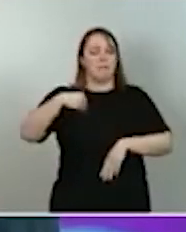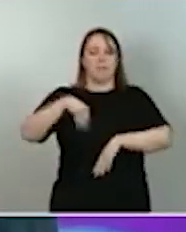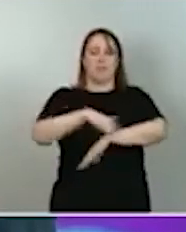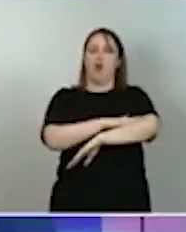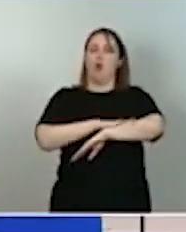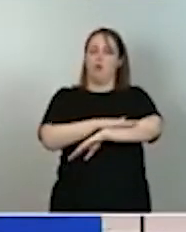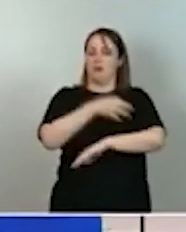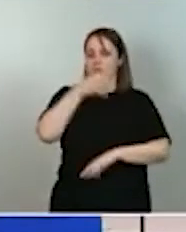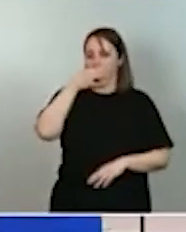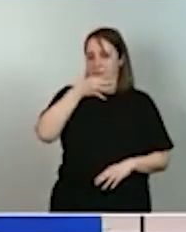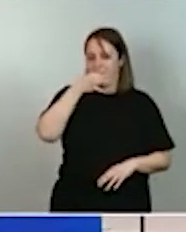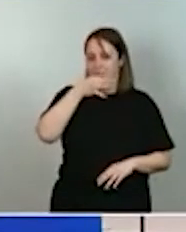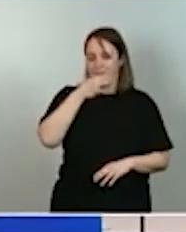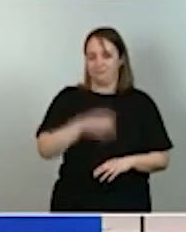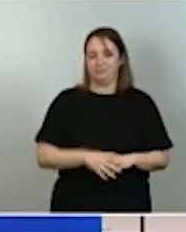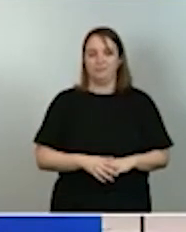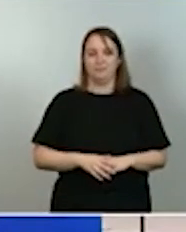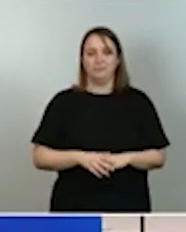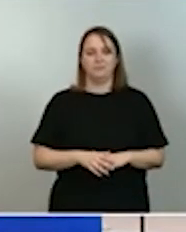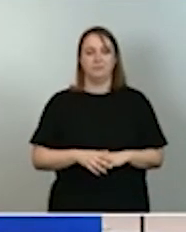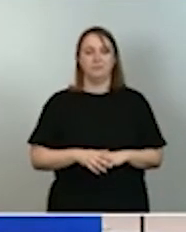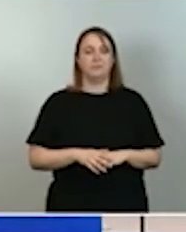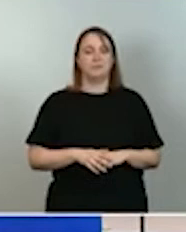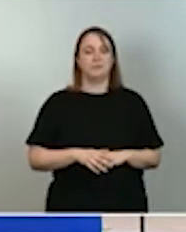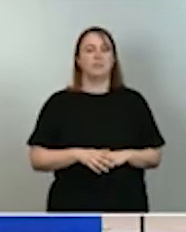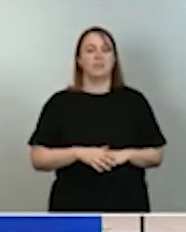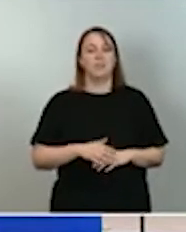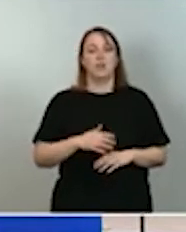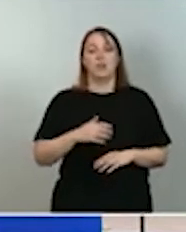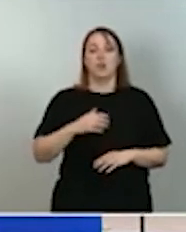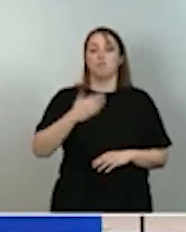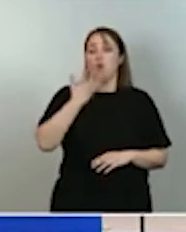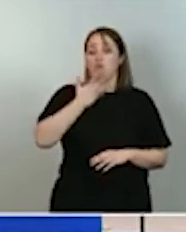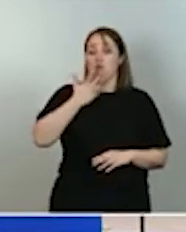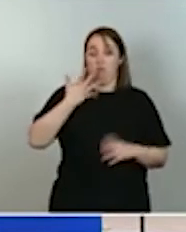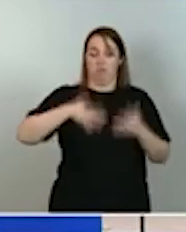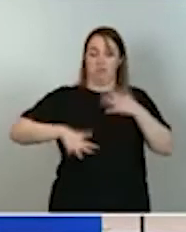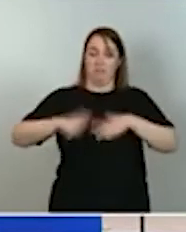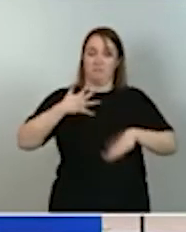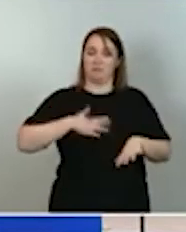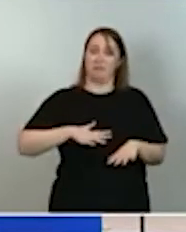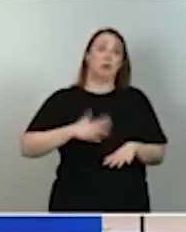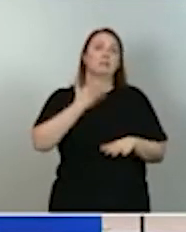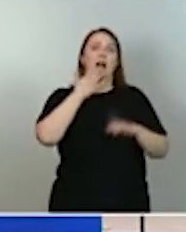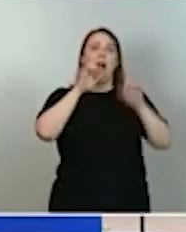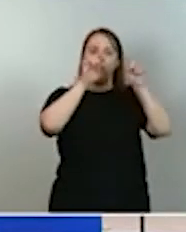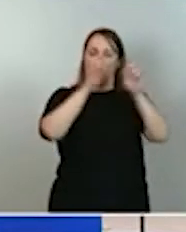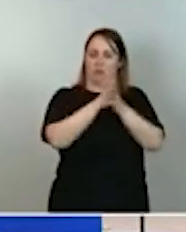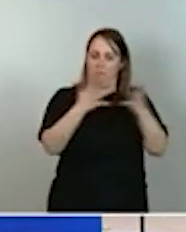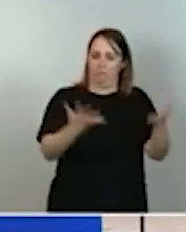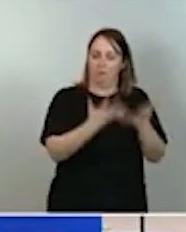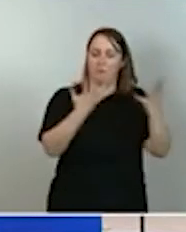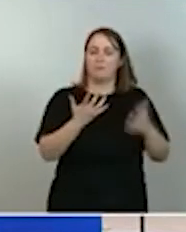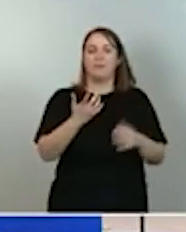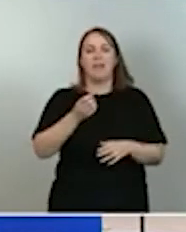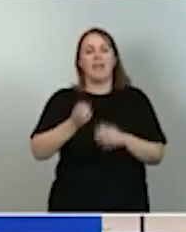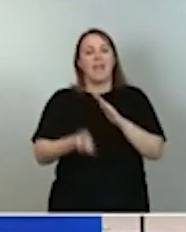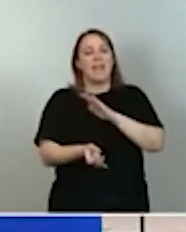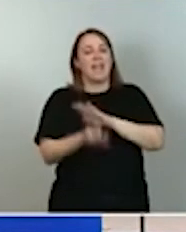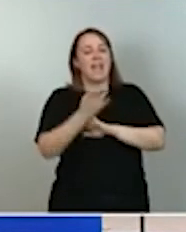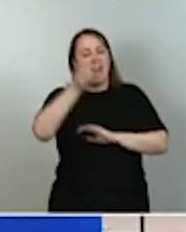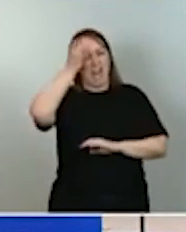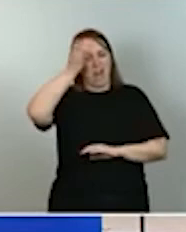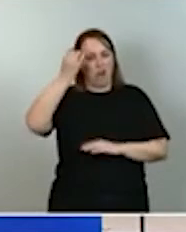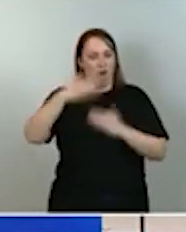Porque sobre la base del conocimiento, fortaleciendo la educación, facilitando la innovación, consolidando la